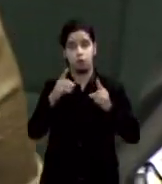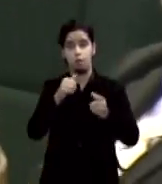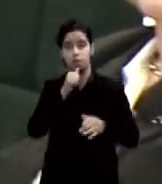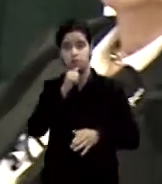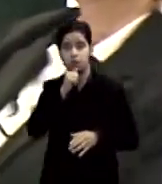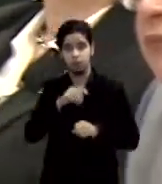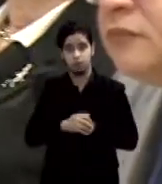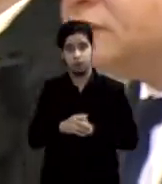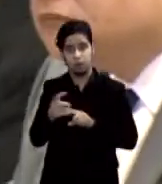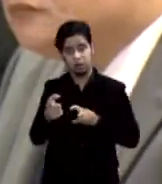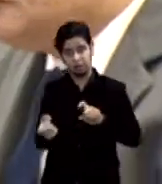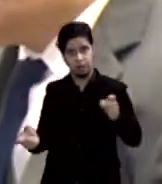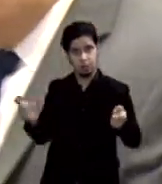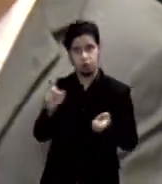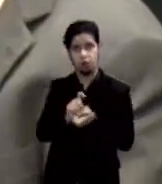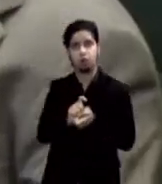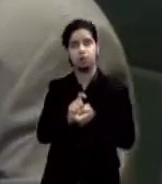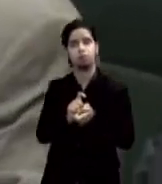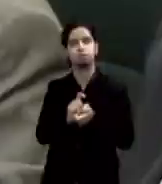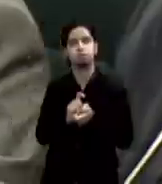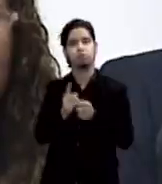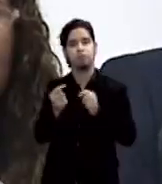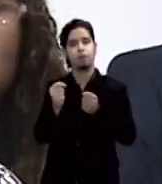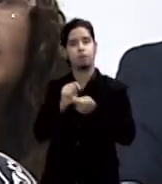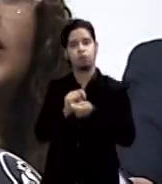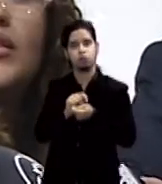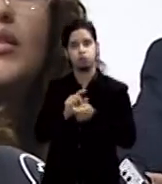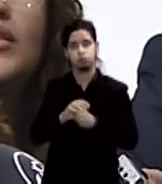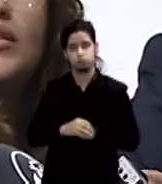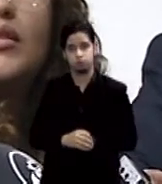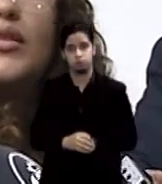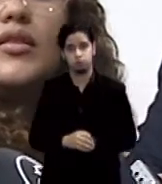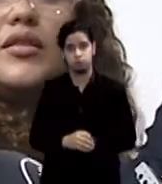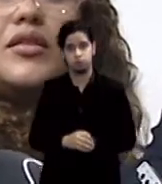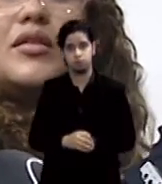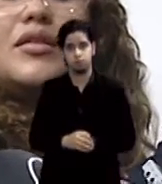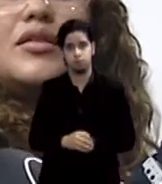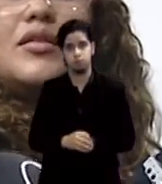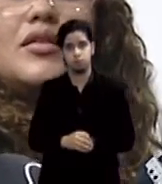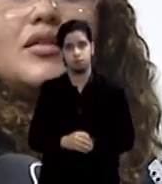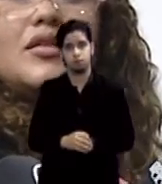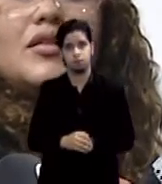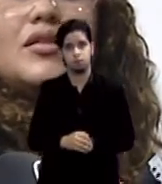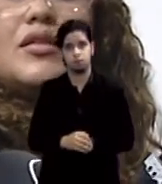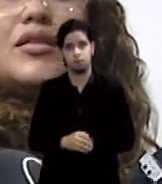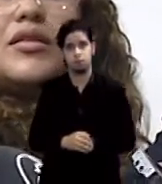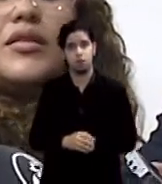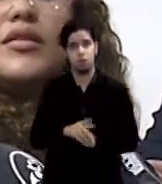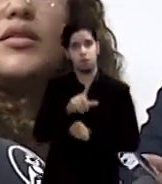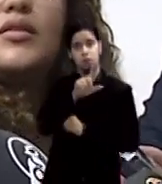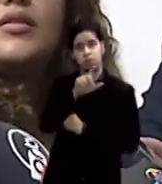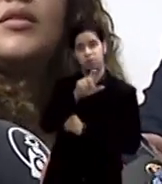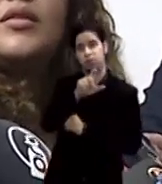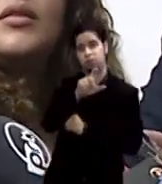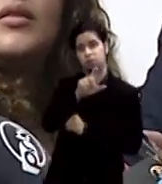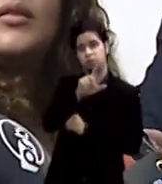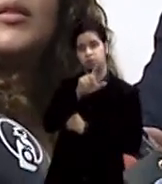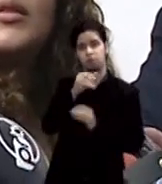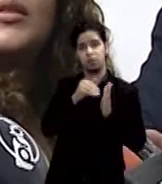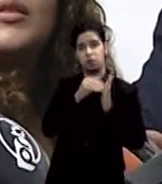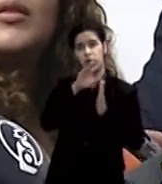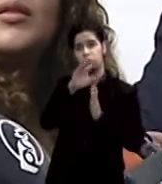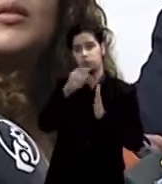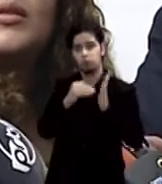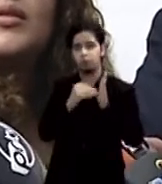cambios al proyecto de transformación al sistema contributivo pero si tiene un impacto podemos estar hablando de unos 200 300 millones de dólares lo que